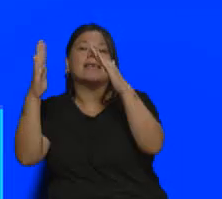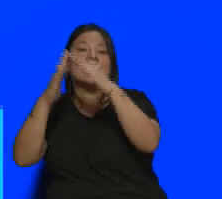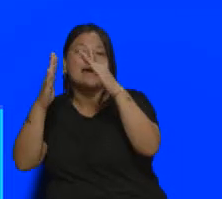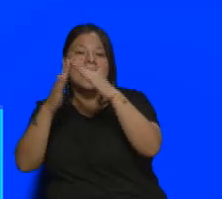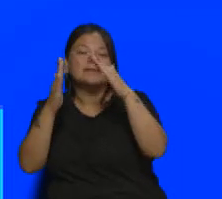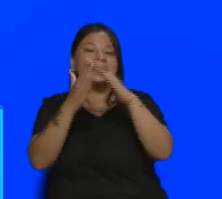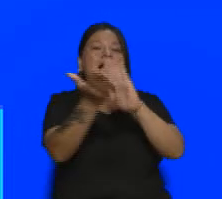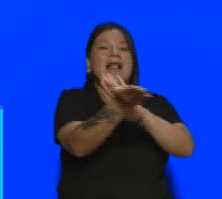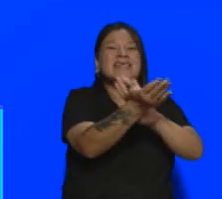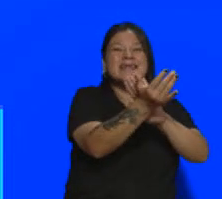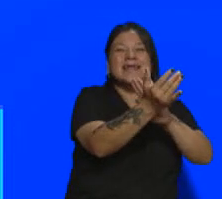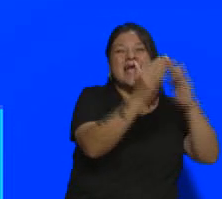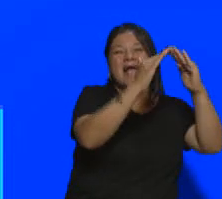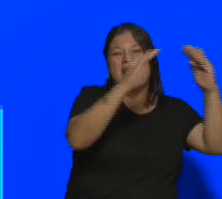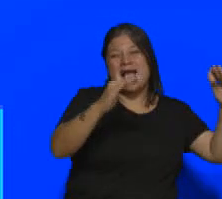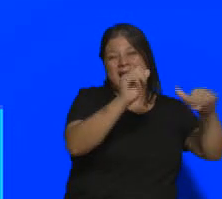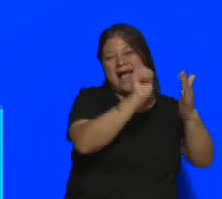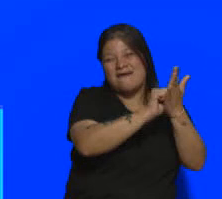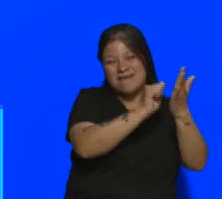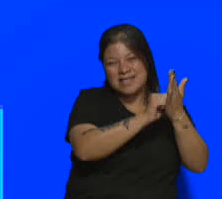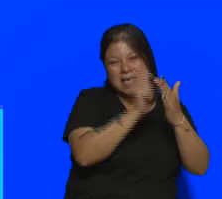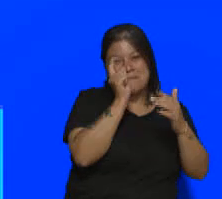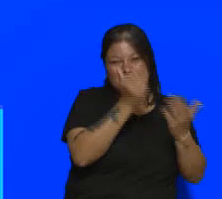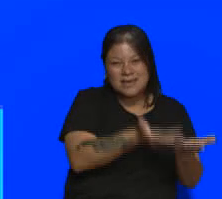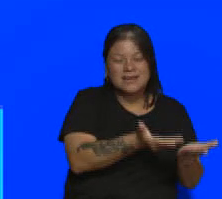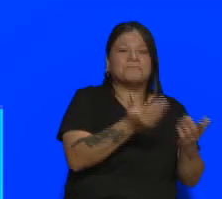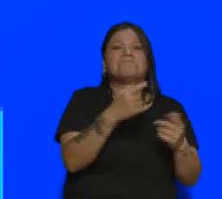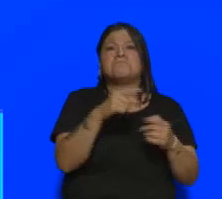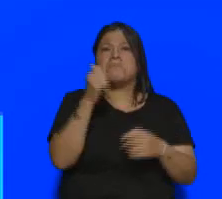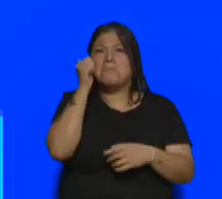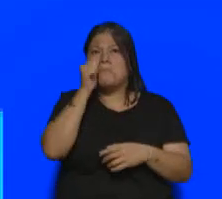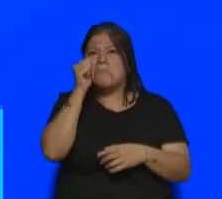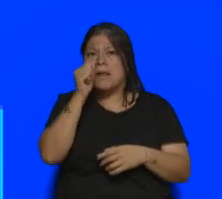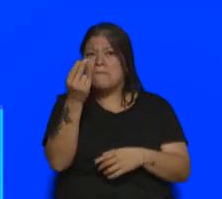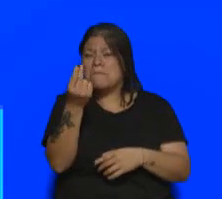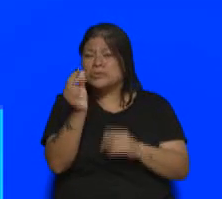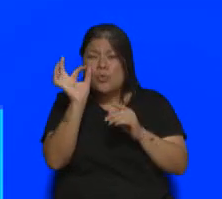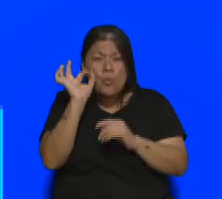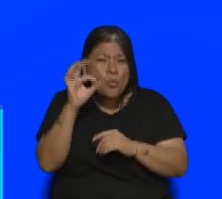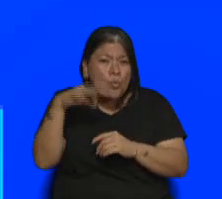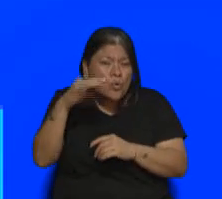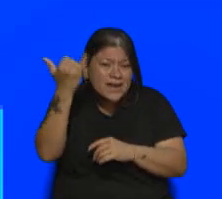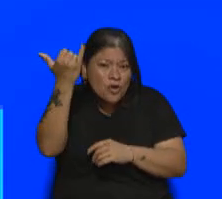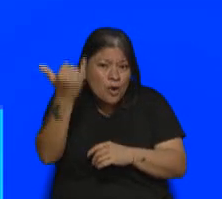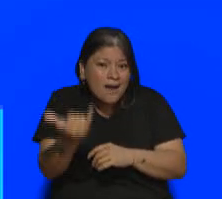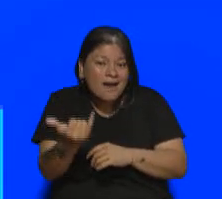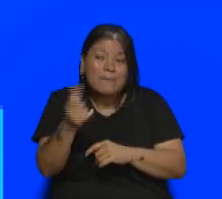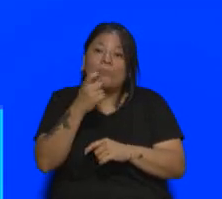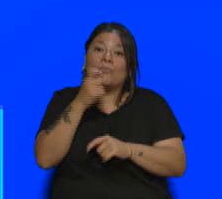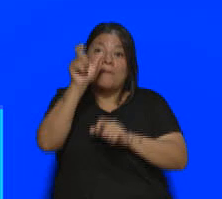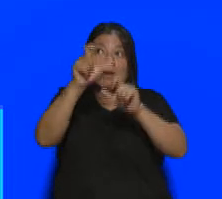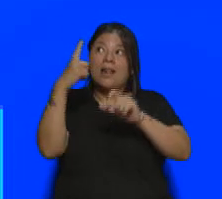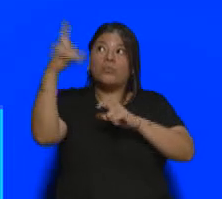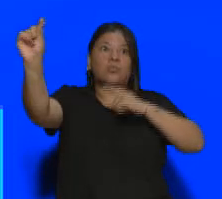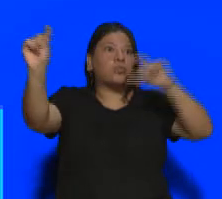modalidades de alojamiento que ofrece la ciudad. Así que Mar del Plata no es una ciudad que tiene un único precio. Las personas que vienen de un poquito más lejos